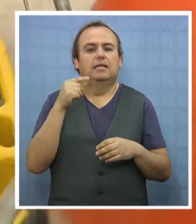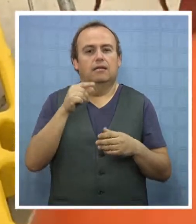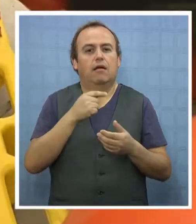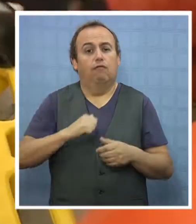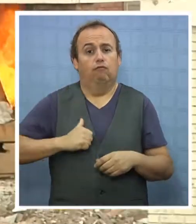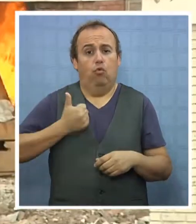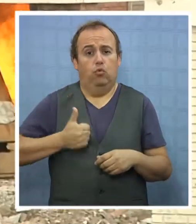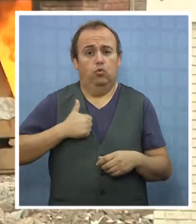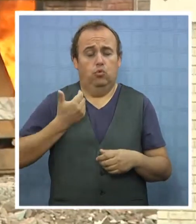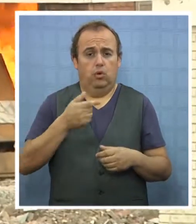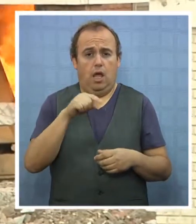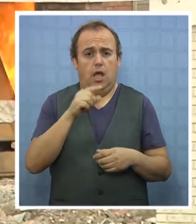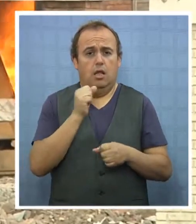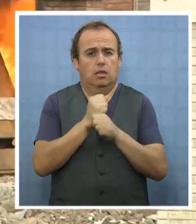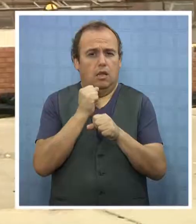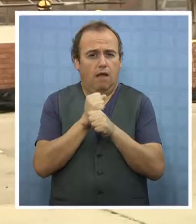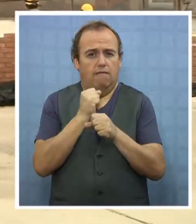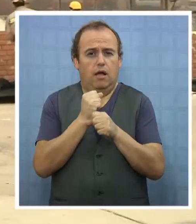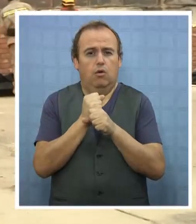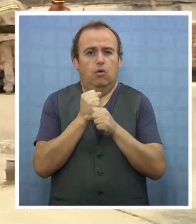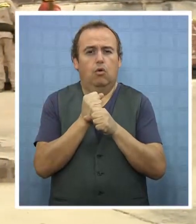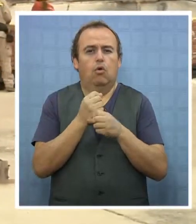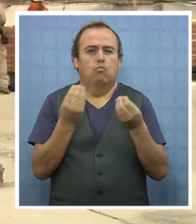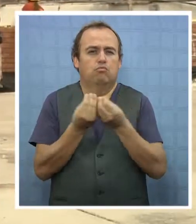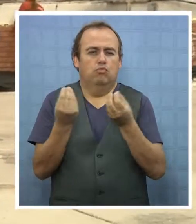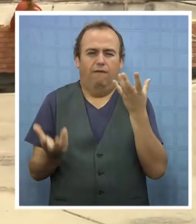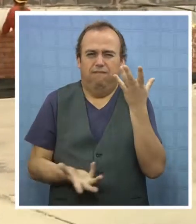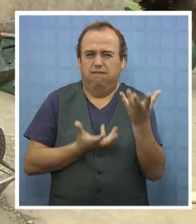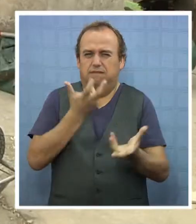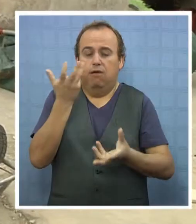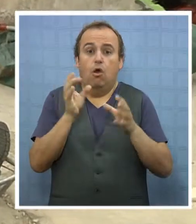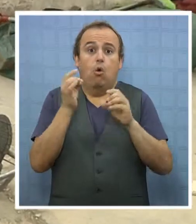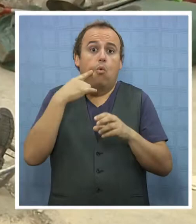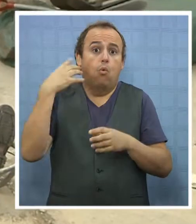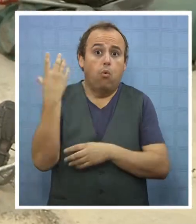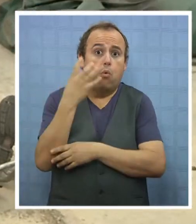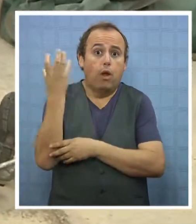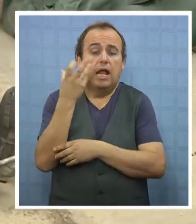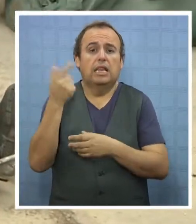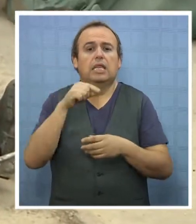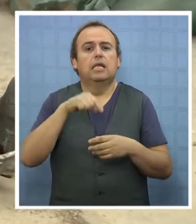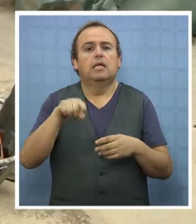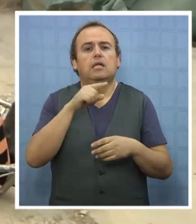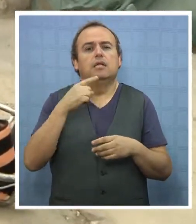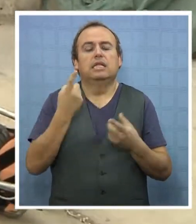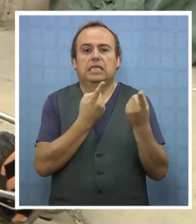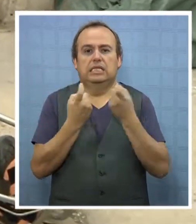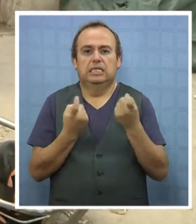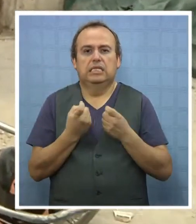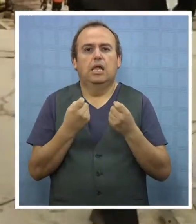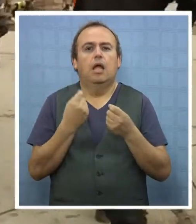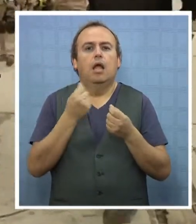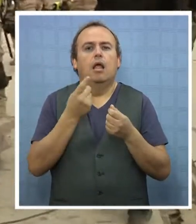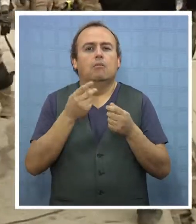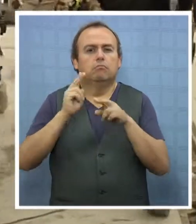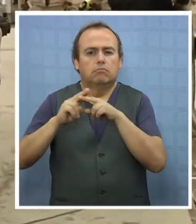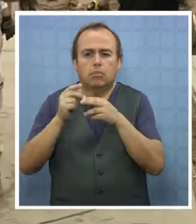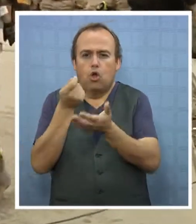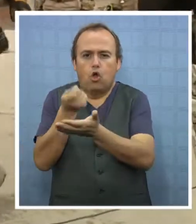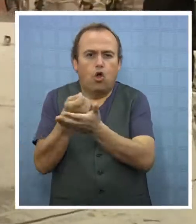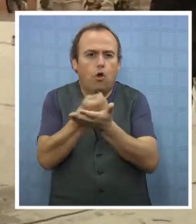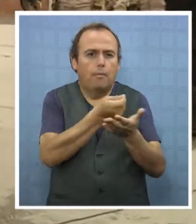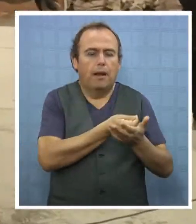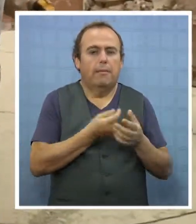llevar a cabo su intensa labor, tanto en incendios como en otras emergencias, necesitan estar constantemente dotándose de los